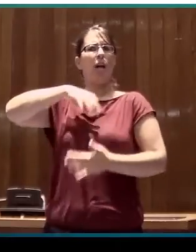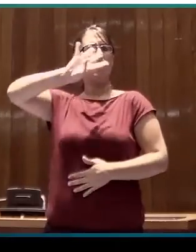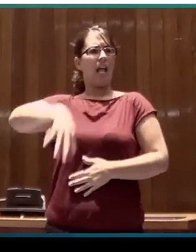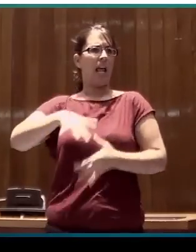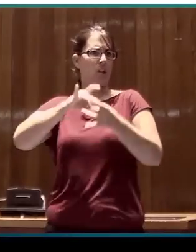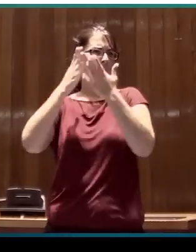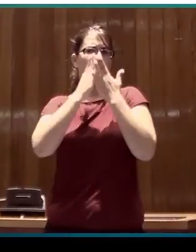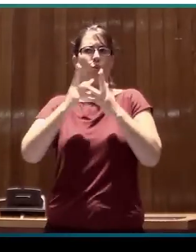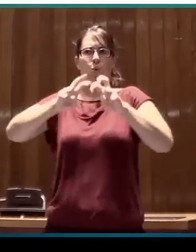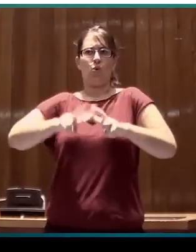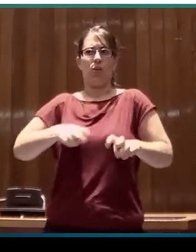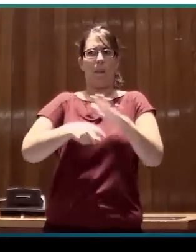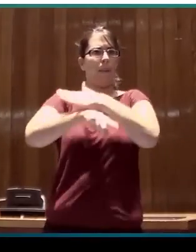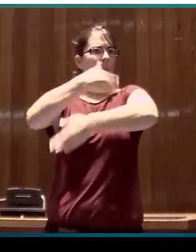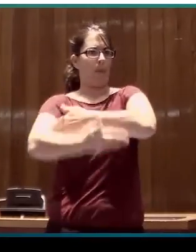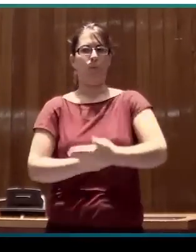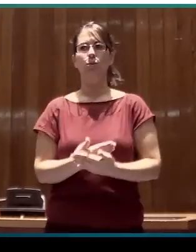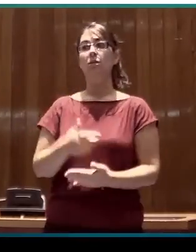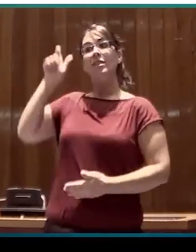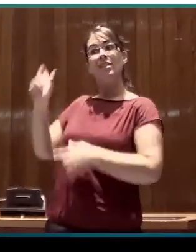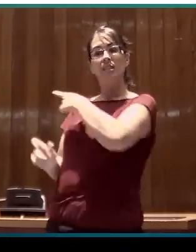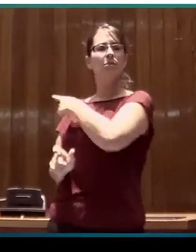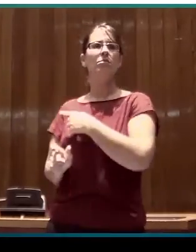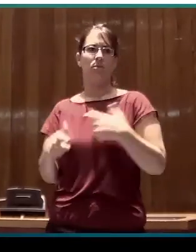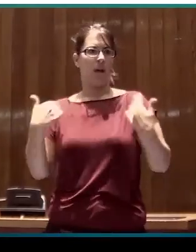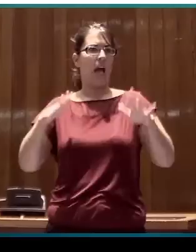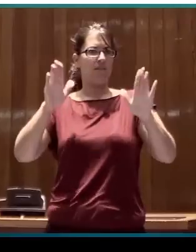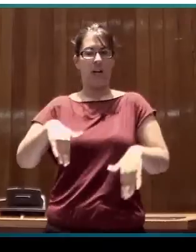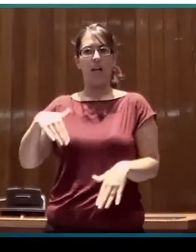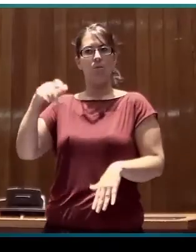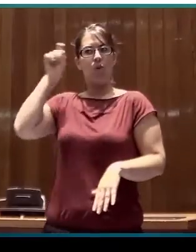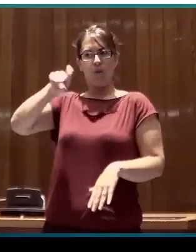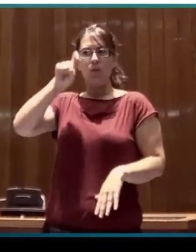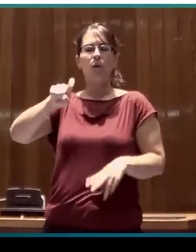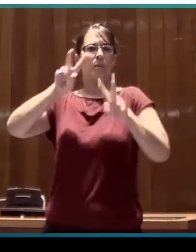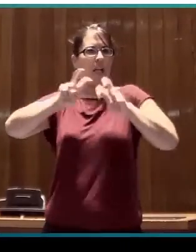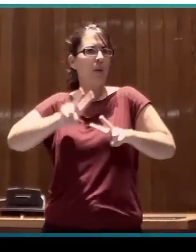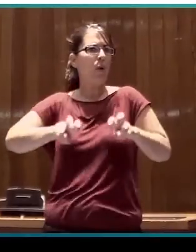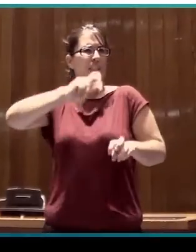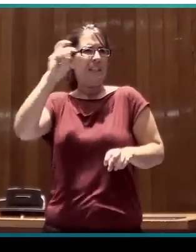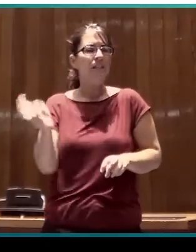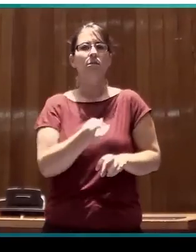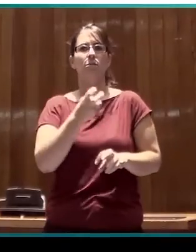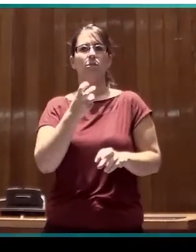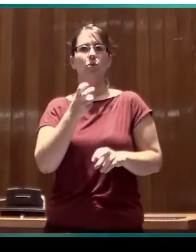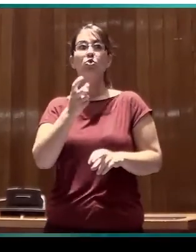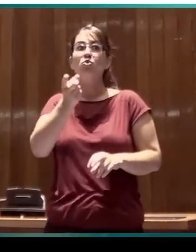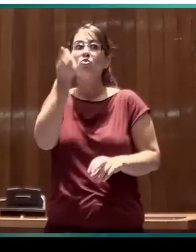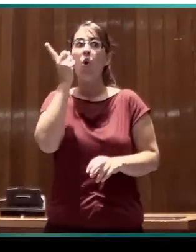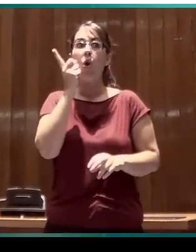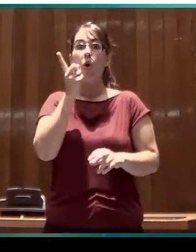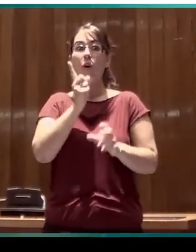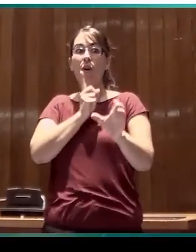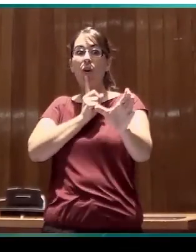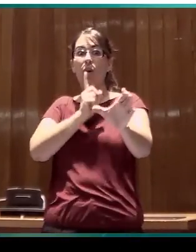estudios avanzados, posiciona esta de profesor de investigación ICREA reservada a muy distinguidos